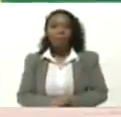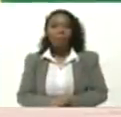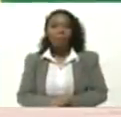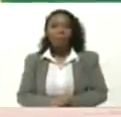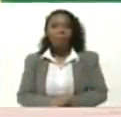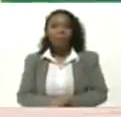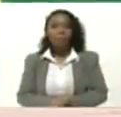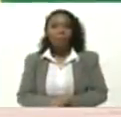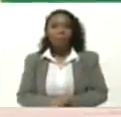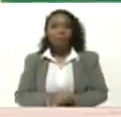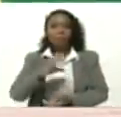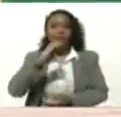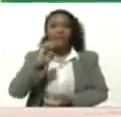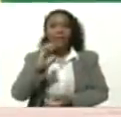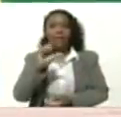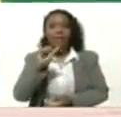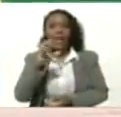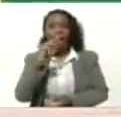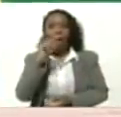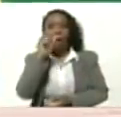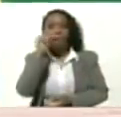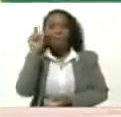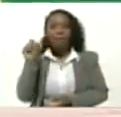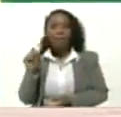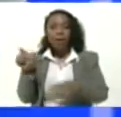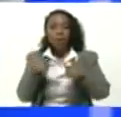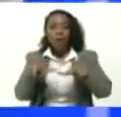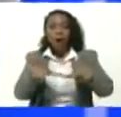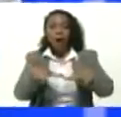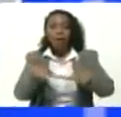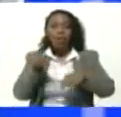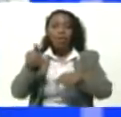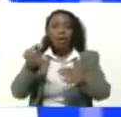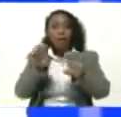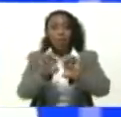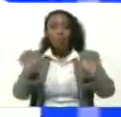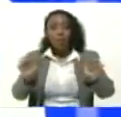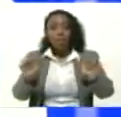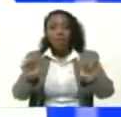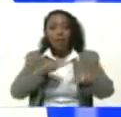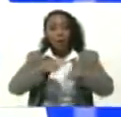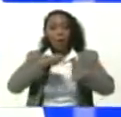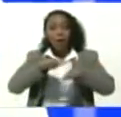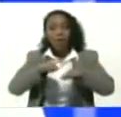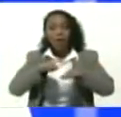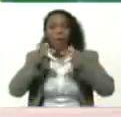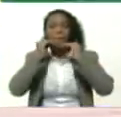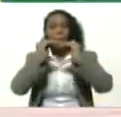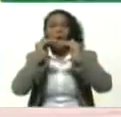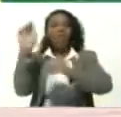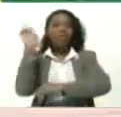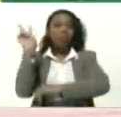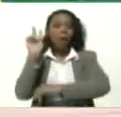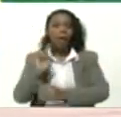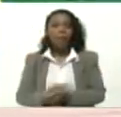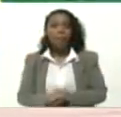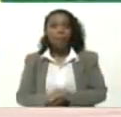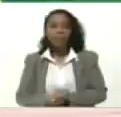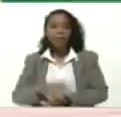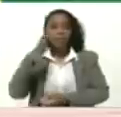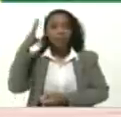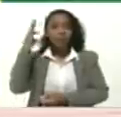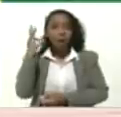César Fernández Jefe de la zona Educativa De Cogedes En el llano Venezolano César Fanny